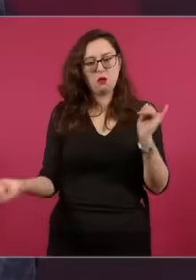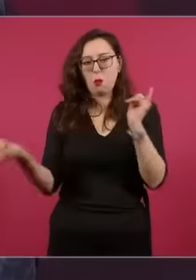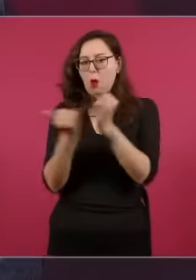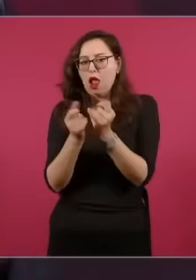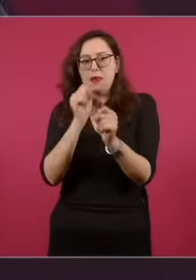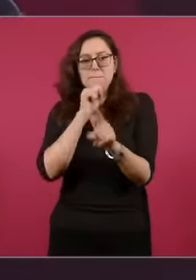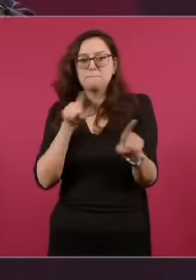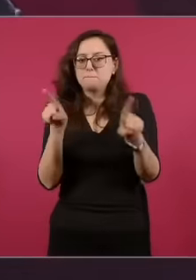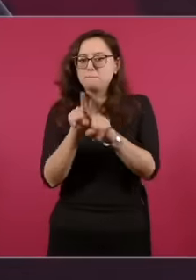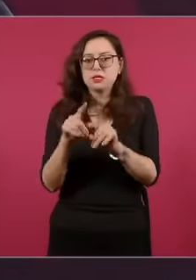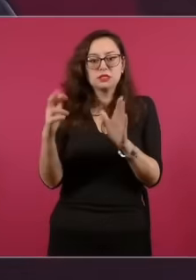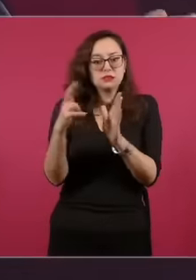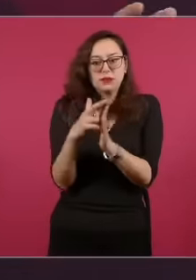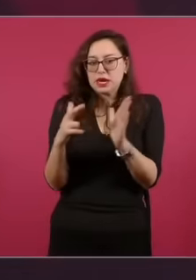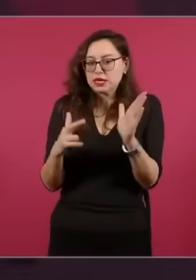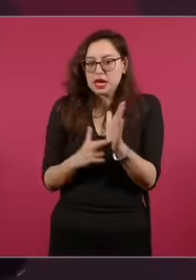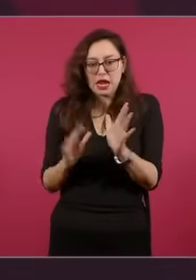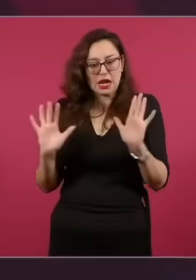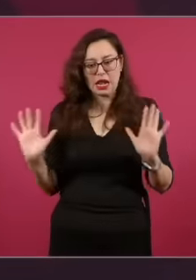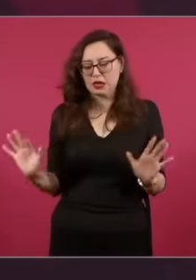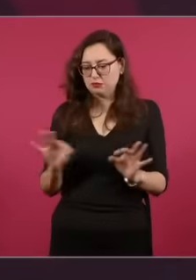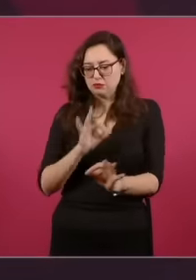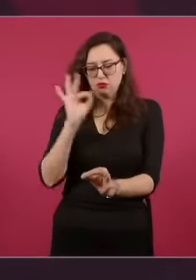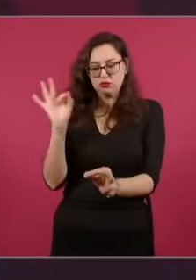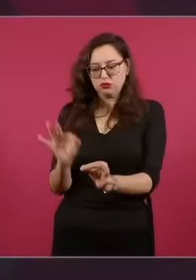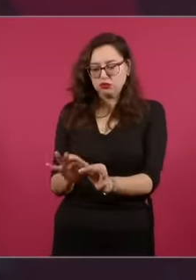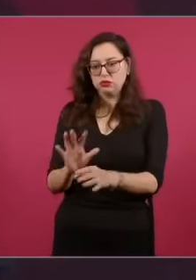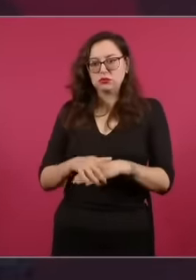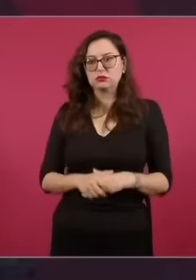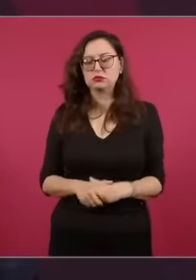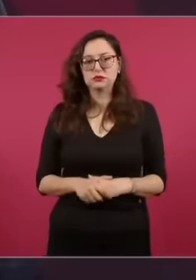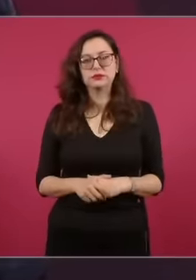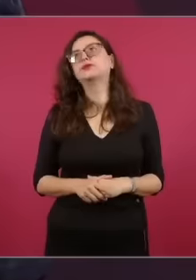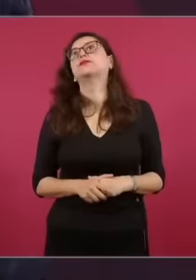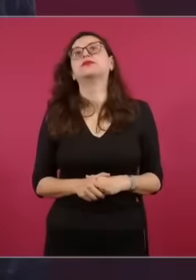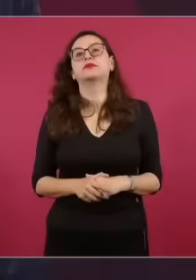pero no conformes ahora